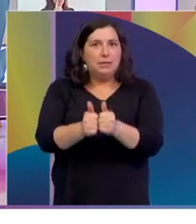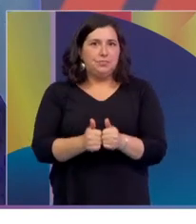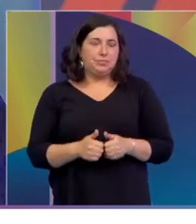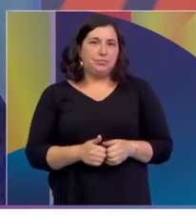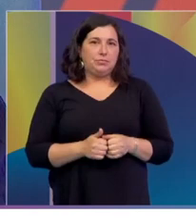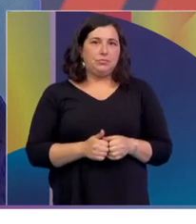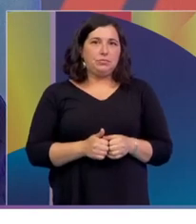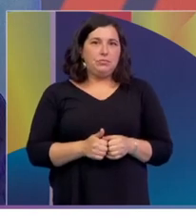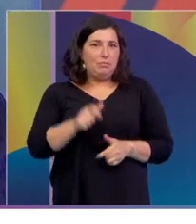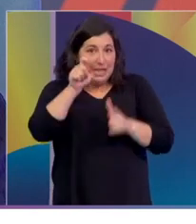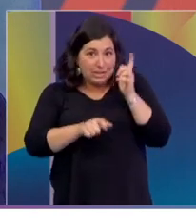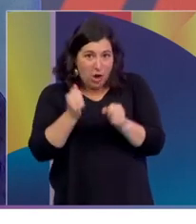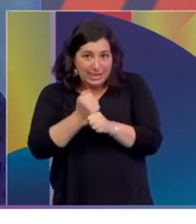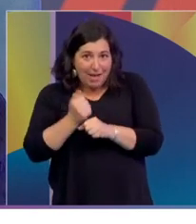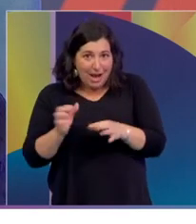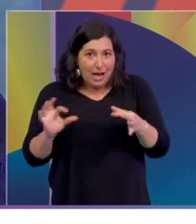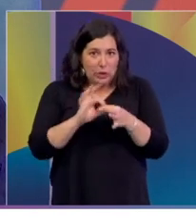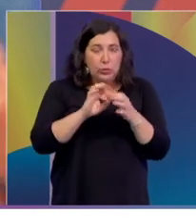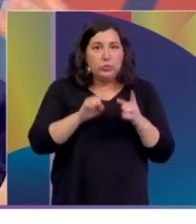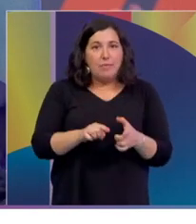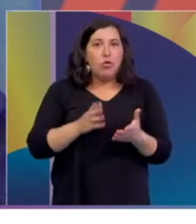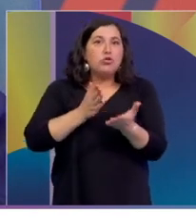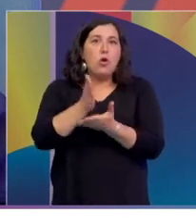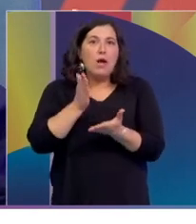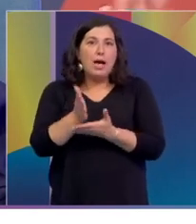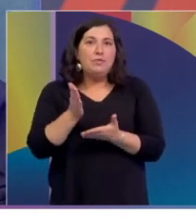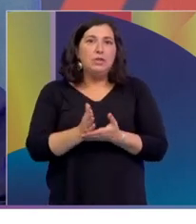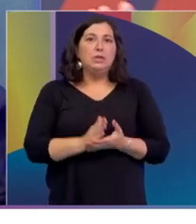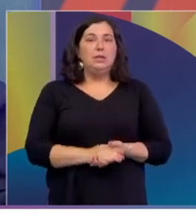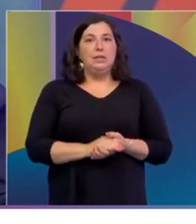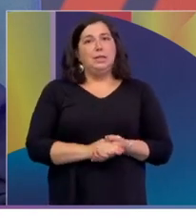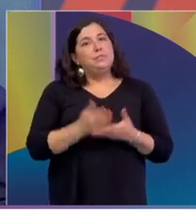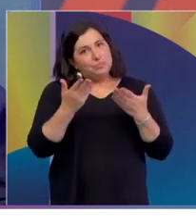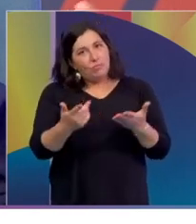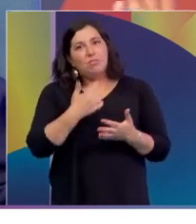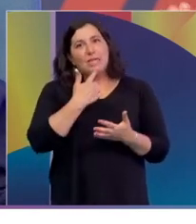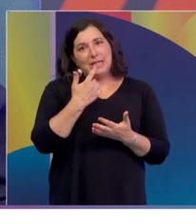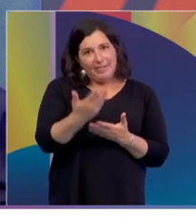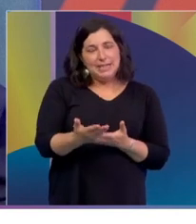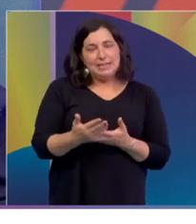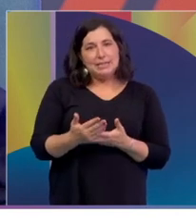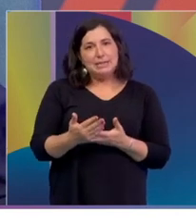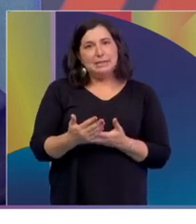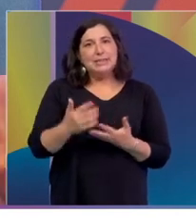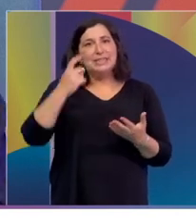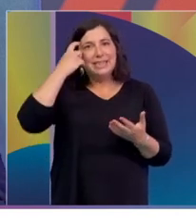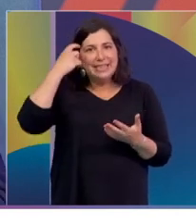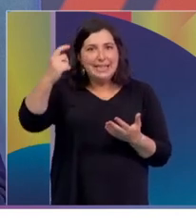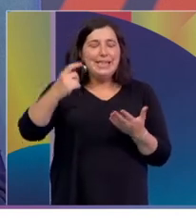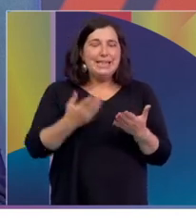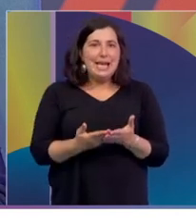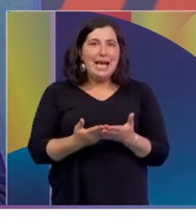Gente... Está trabajando con vos. Bueno. Colaboradores. Eso es lo que te iba a comentar, que la idea de hacer con